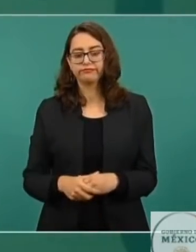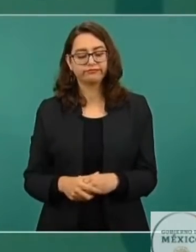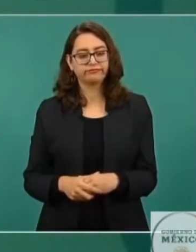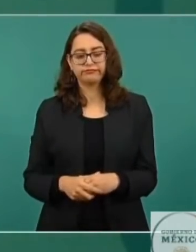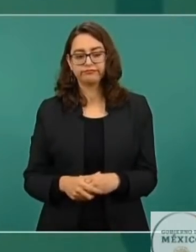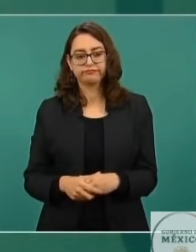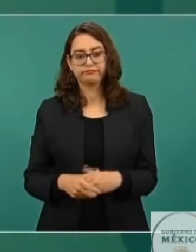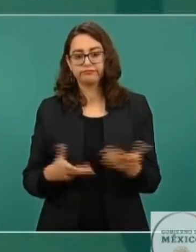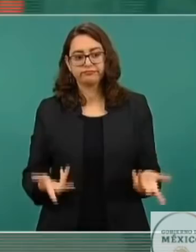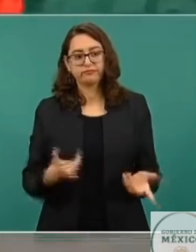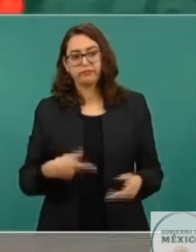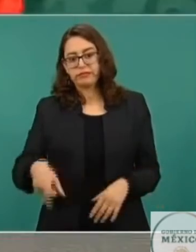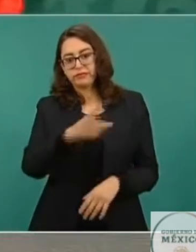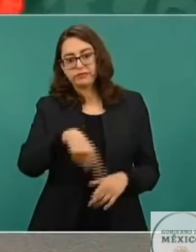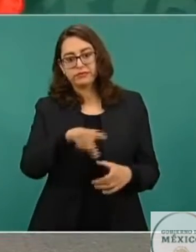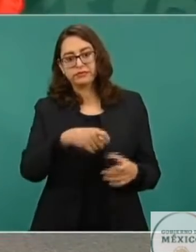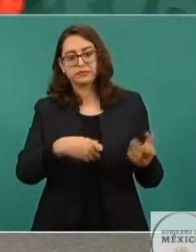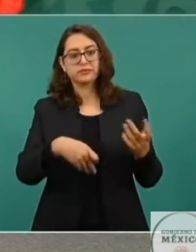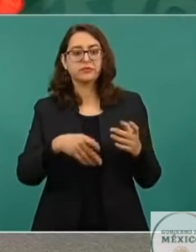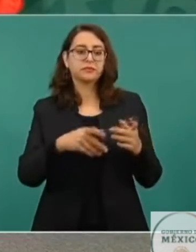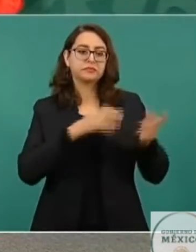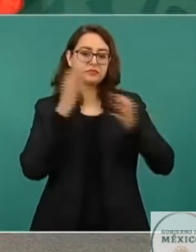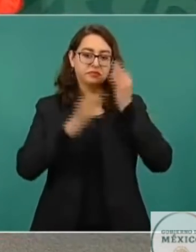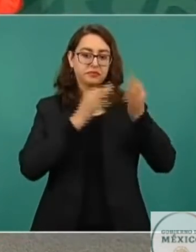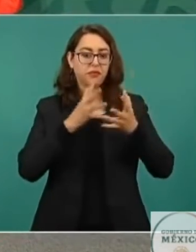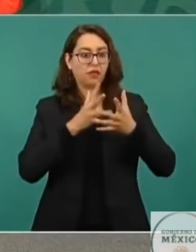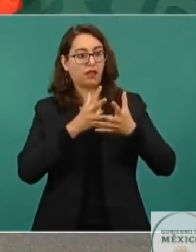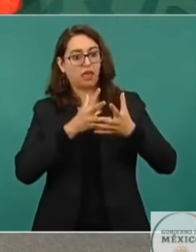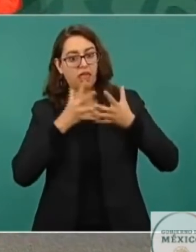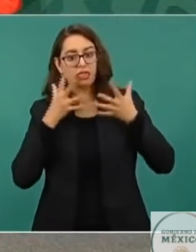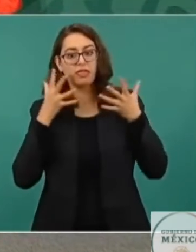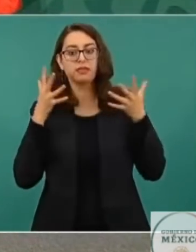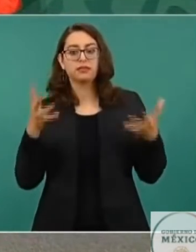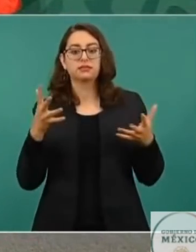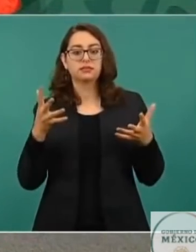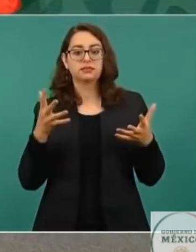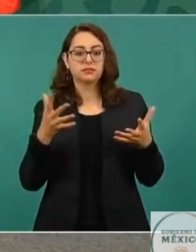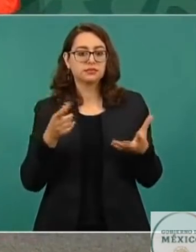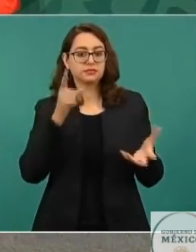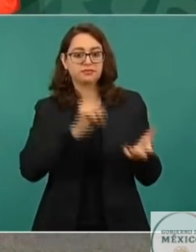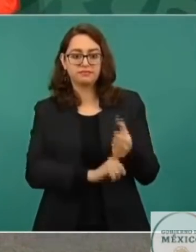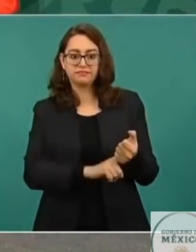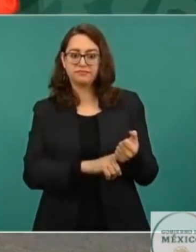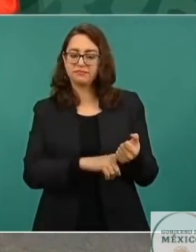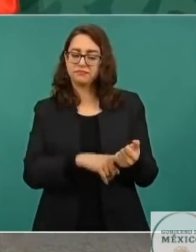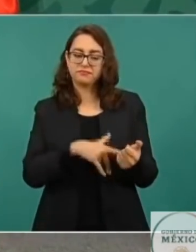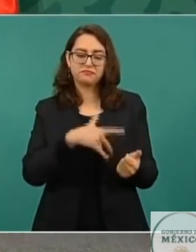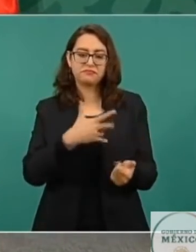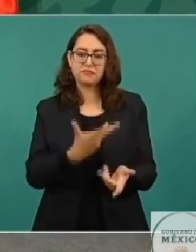Todos esos grandes medios de información han guardado silencio